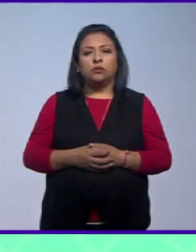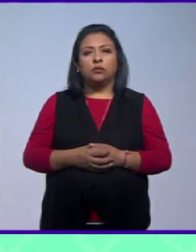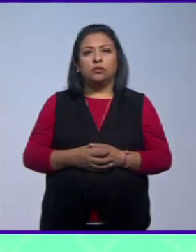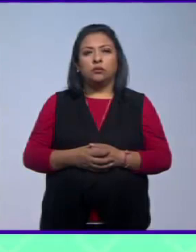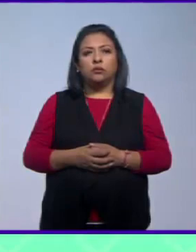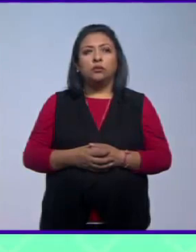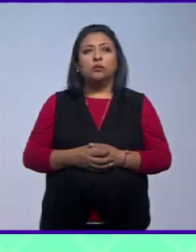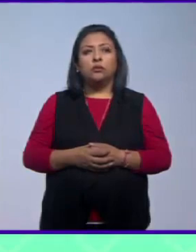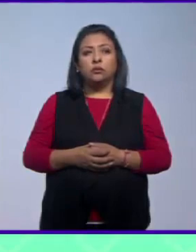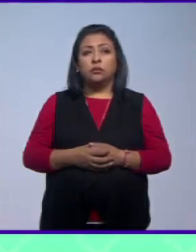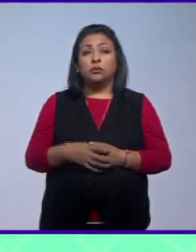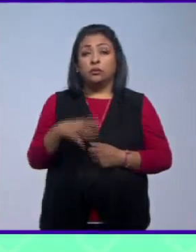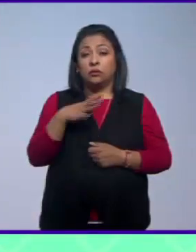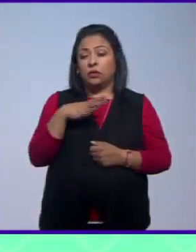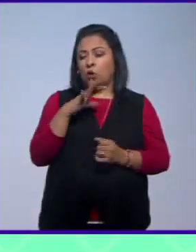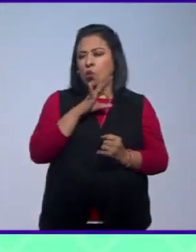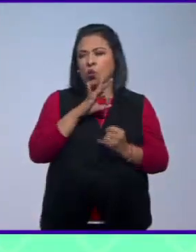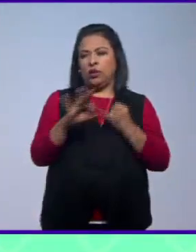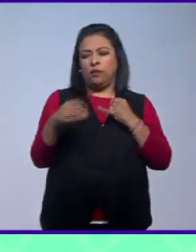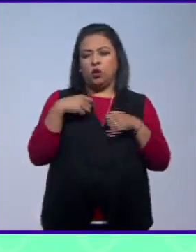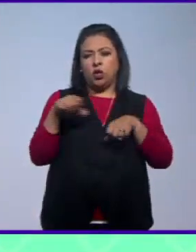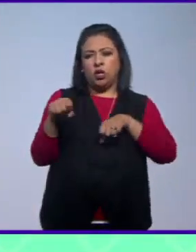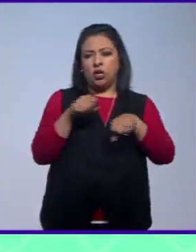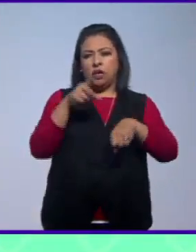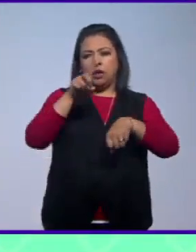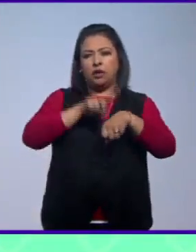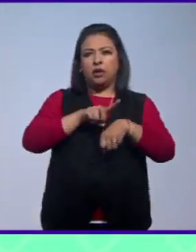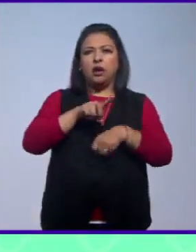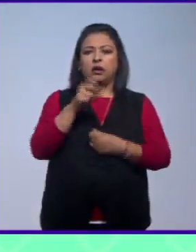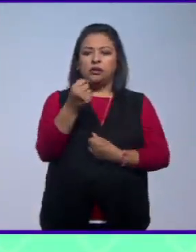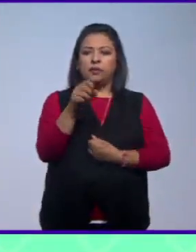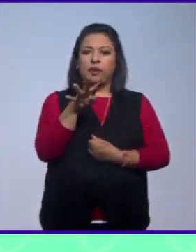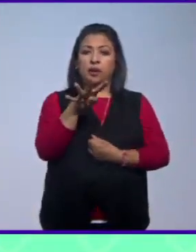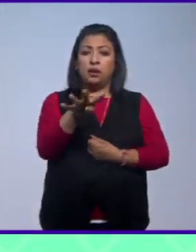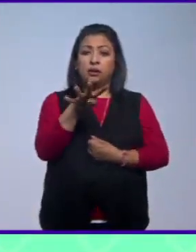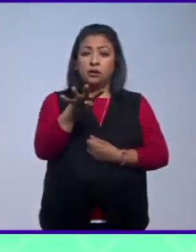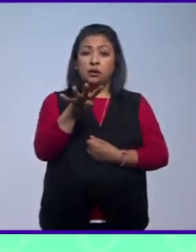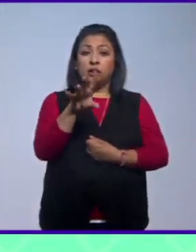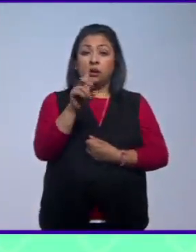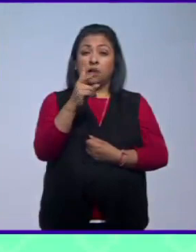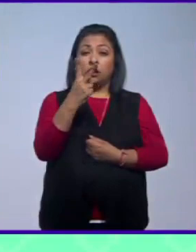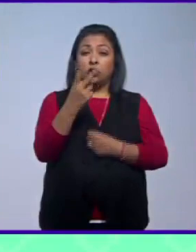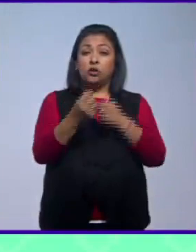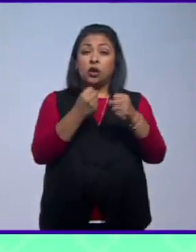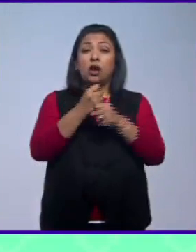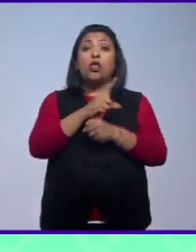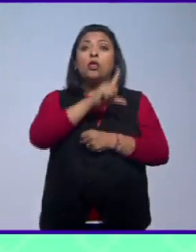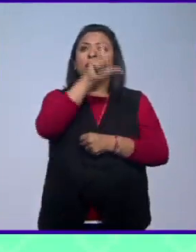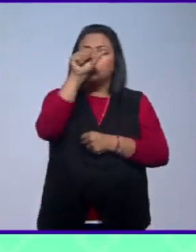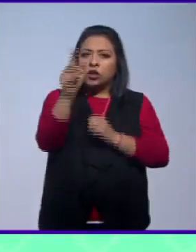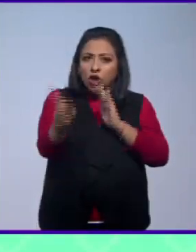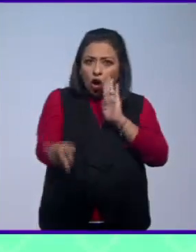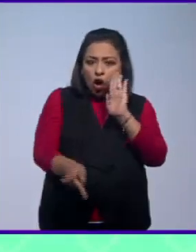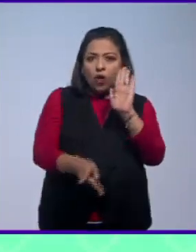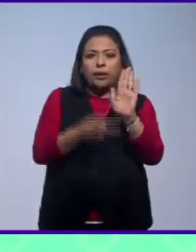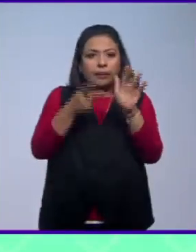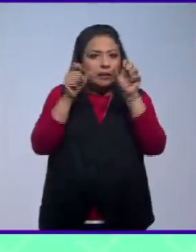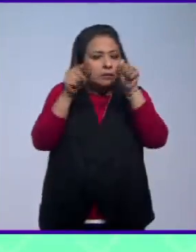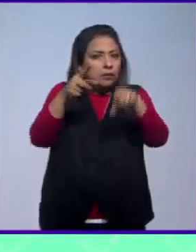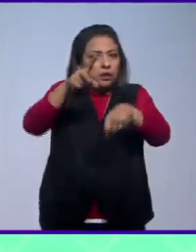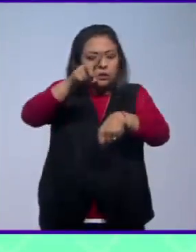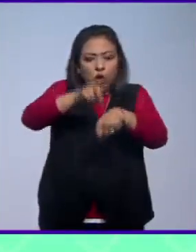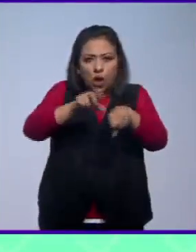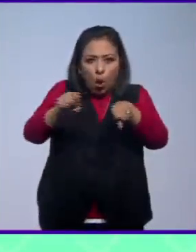A raíz del último temblor del 19 de septiembre que 32 años después se repite es